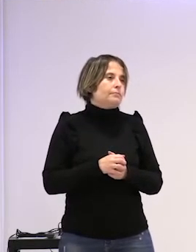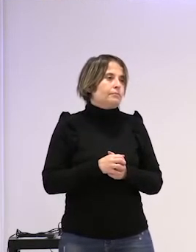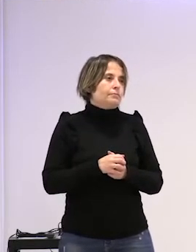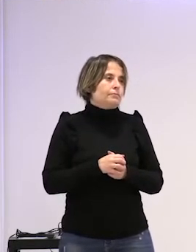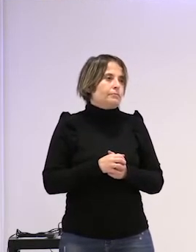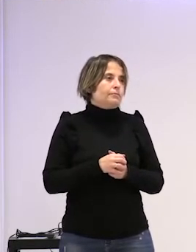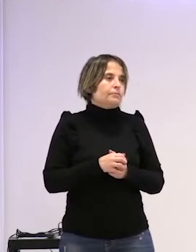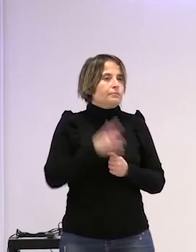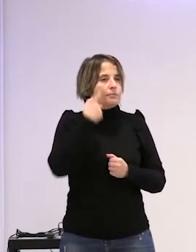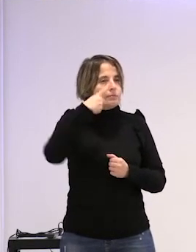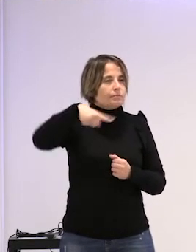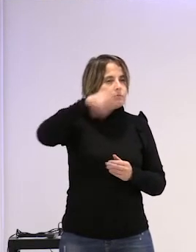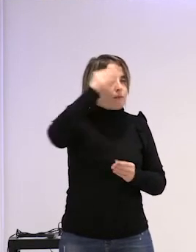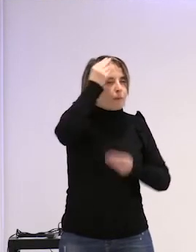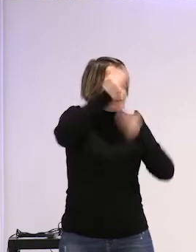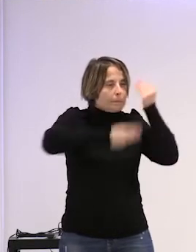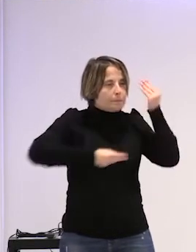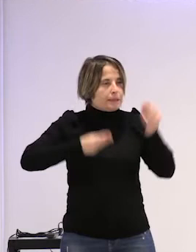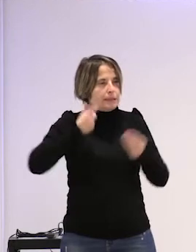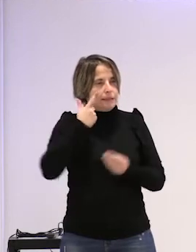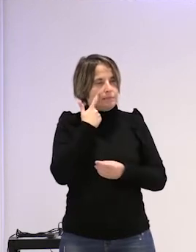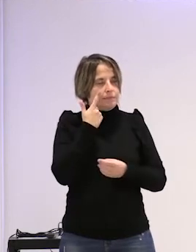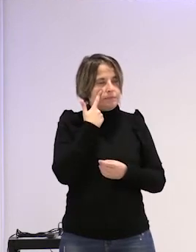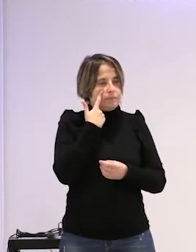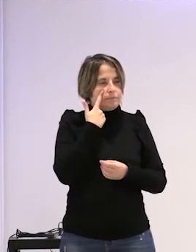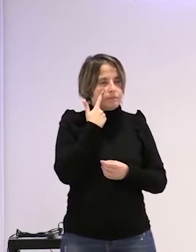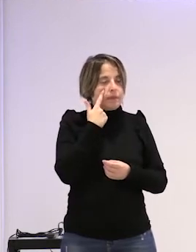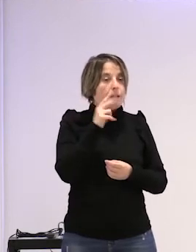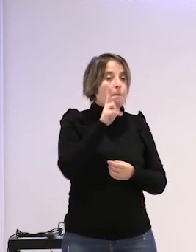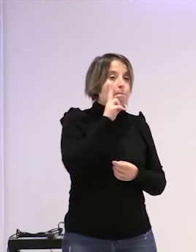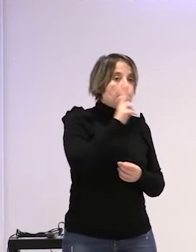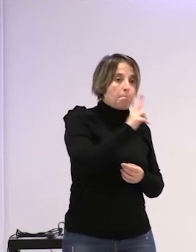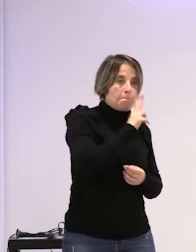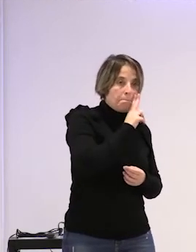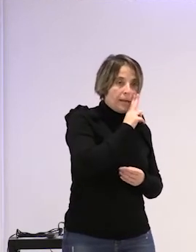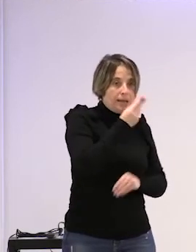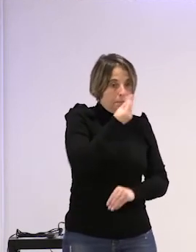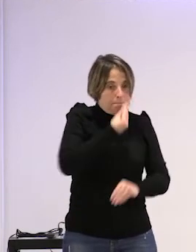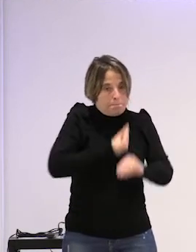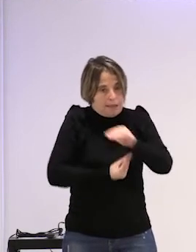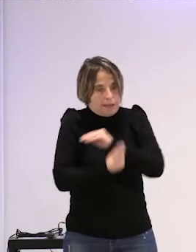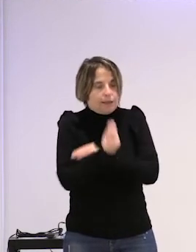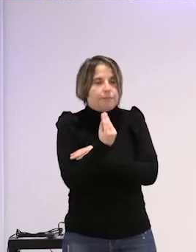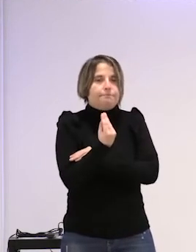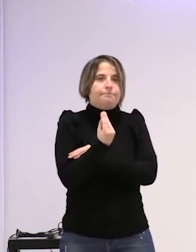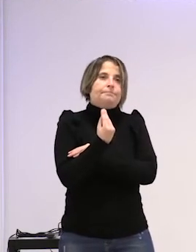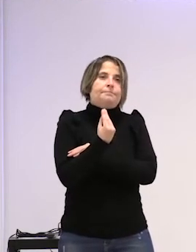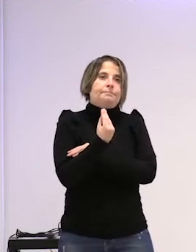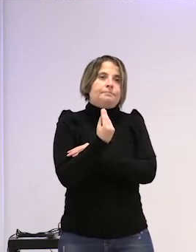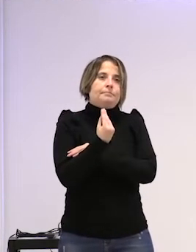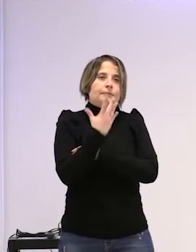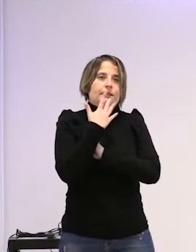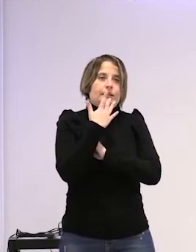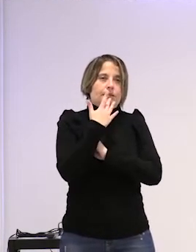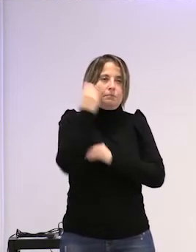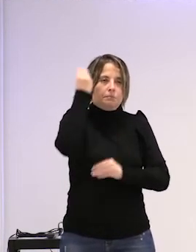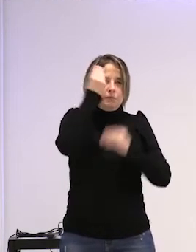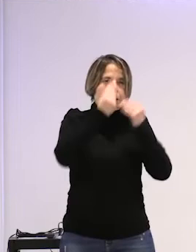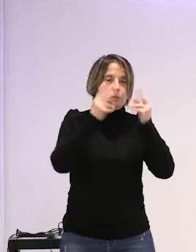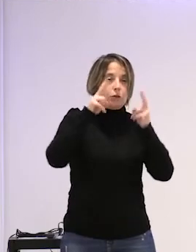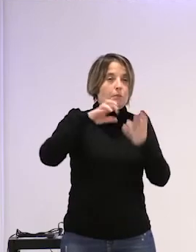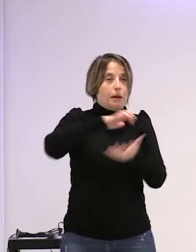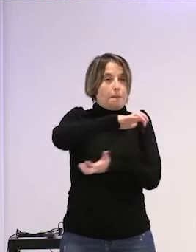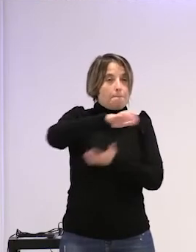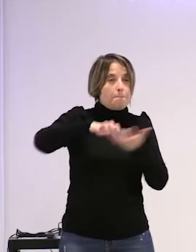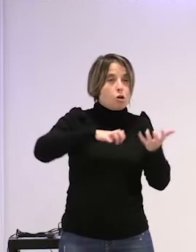de que lo pensemos la madre y la maternidad porque cuando pensamos sobre la violencia